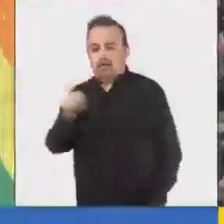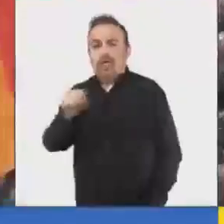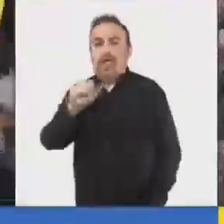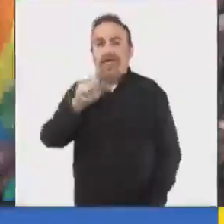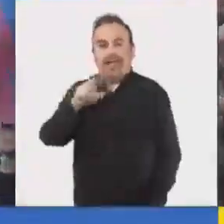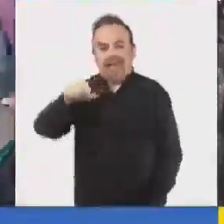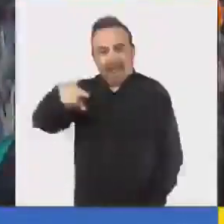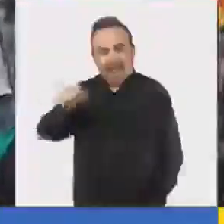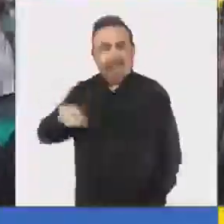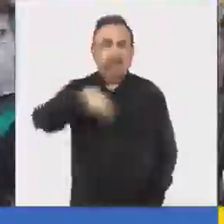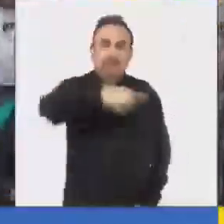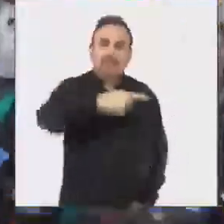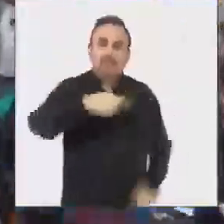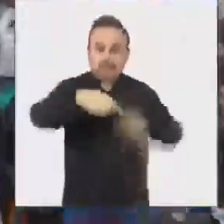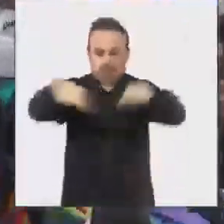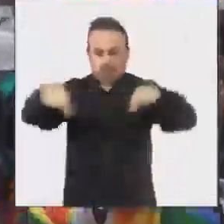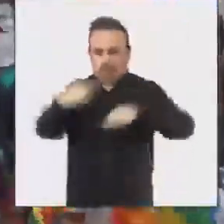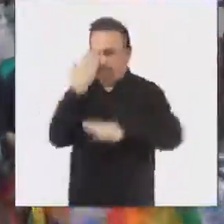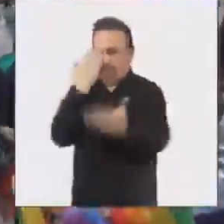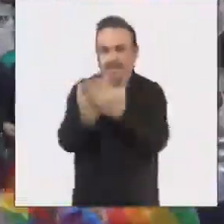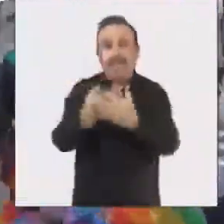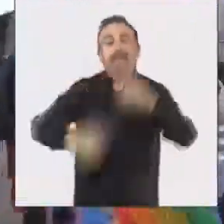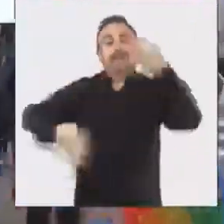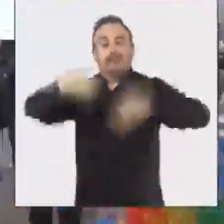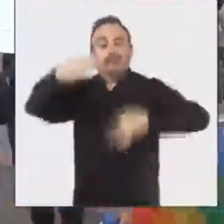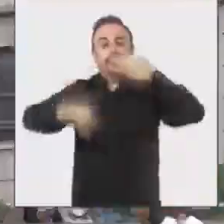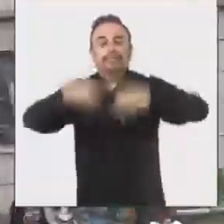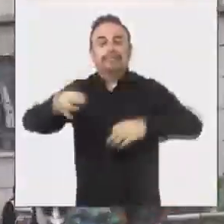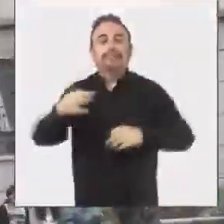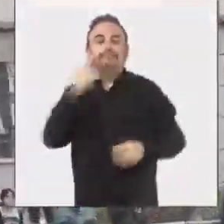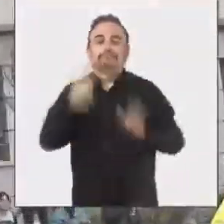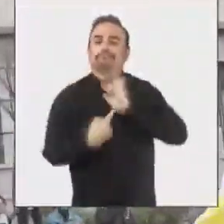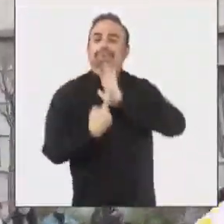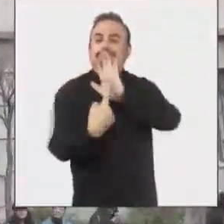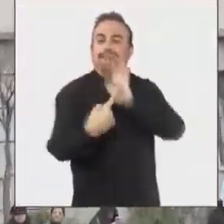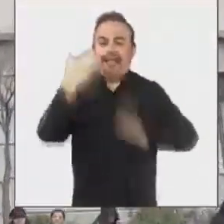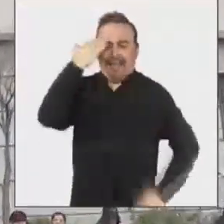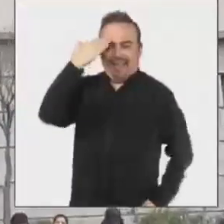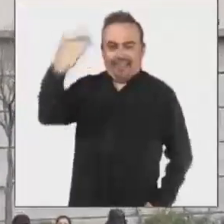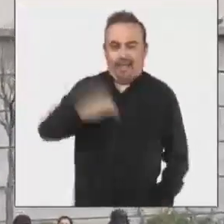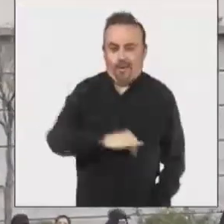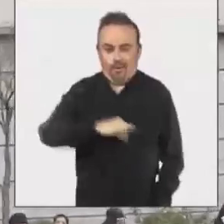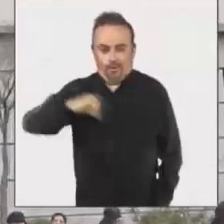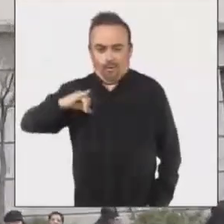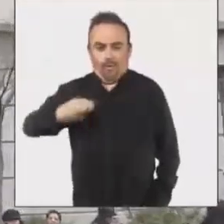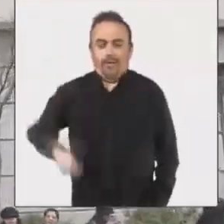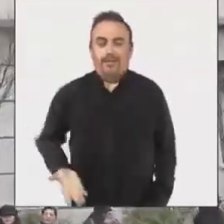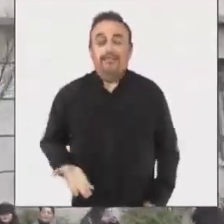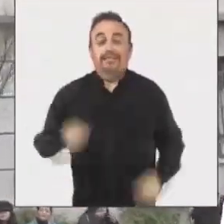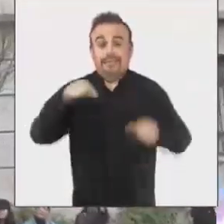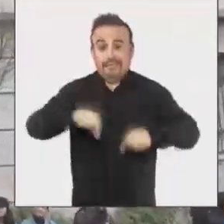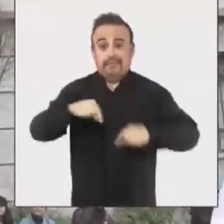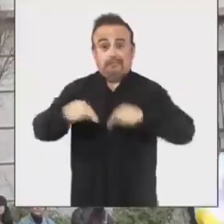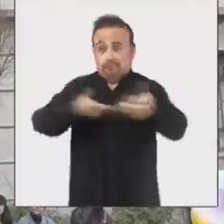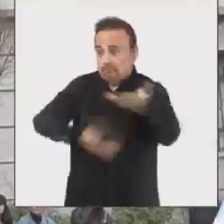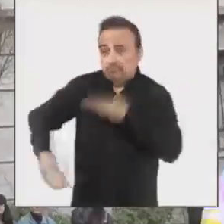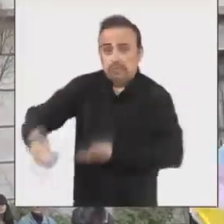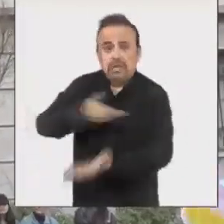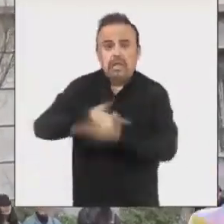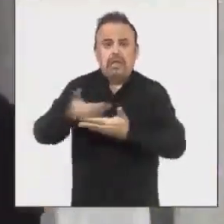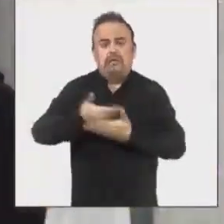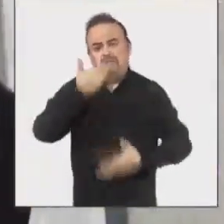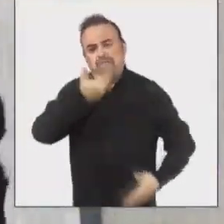estaba el escenario montado para el show de celebración del Día del Orgullo. Espacio, donde compartieron